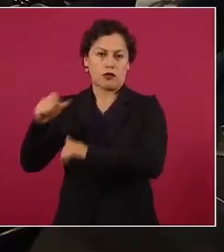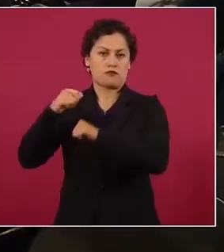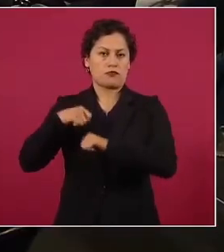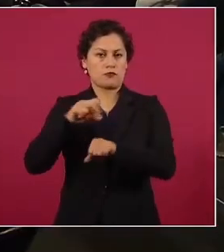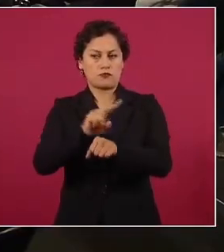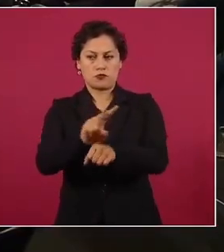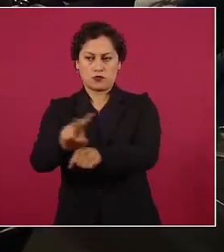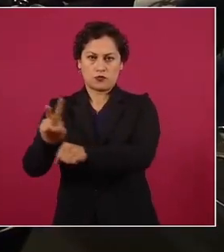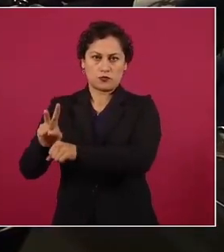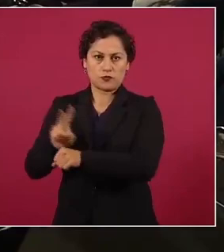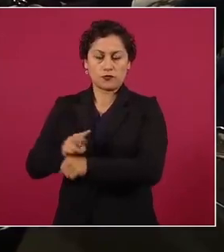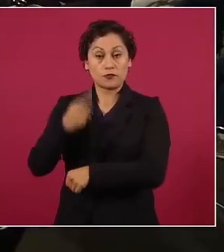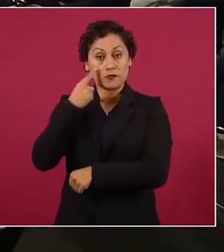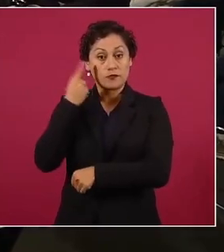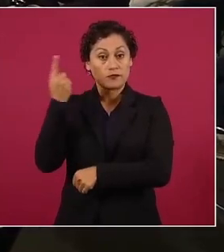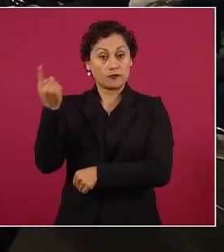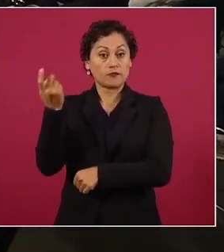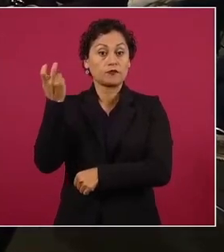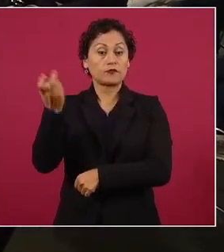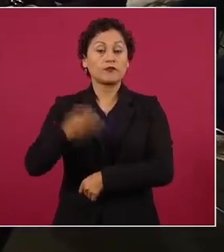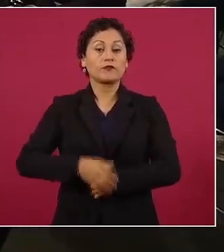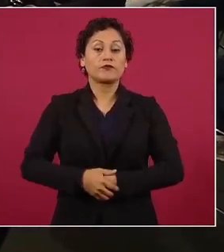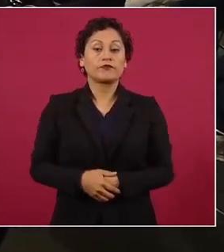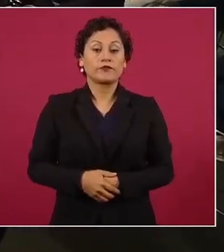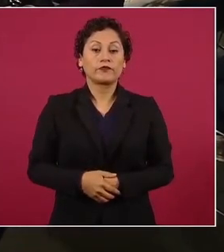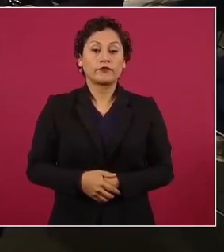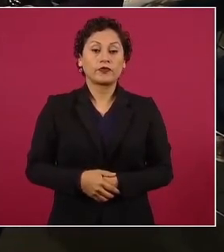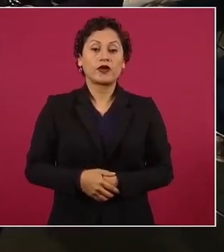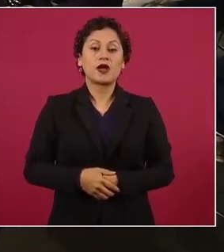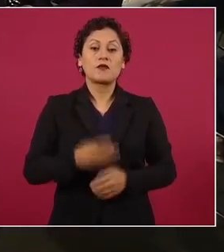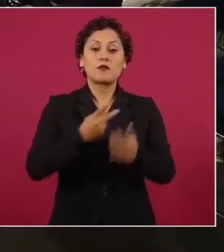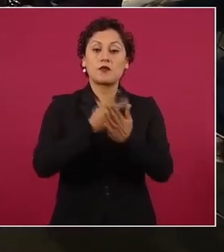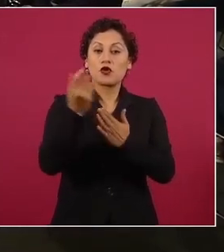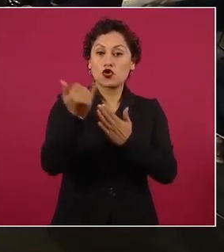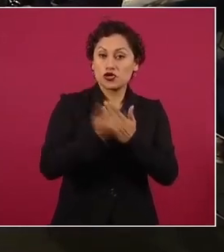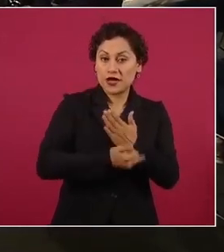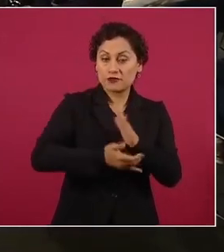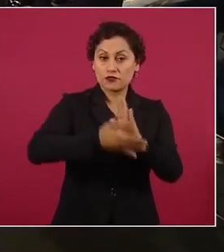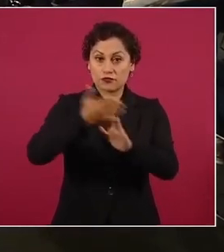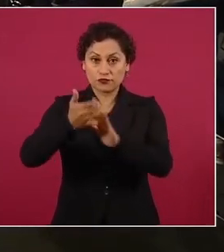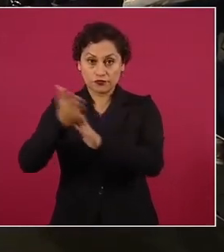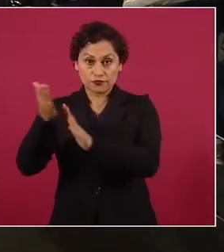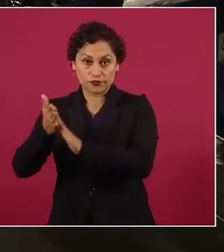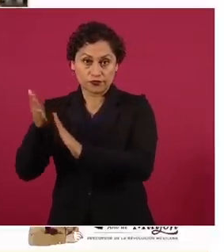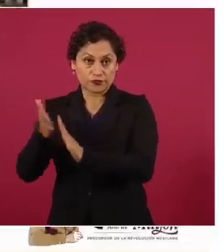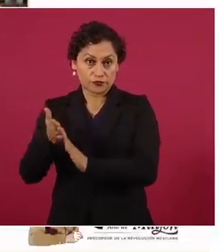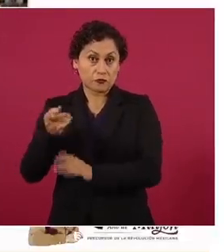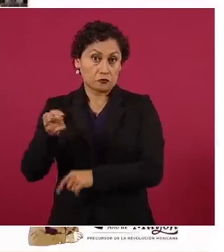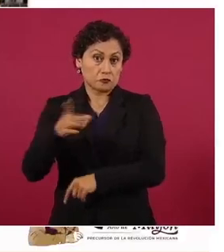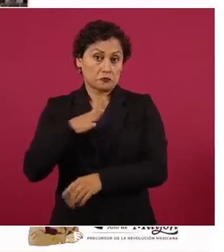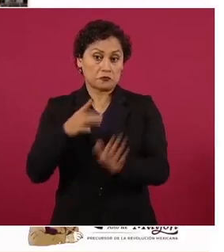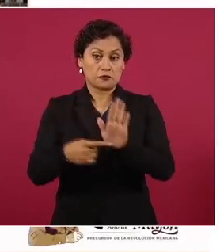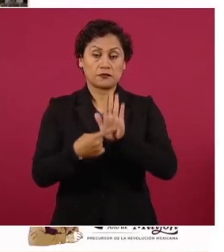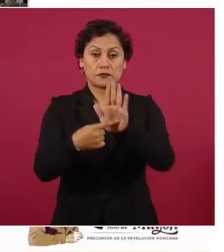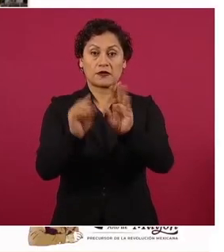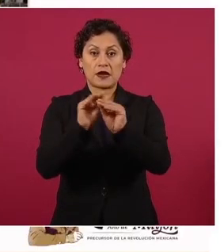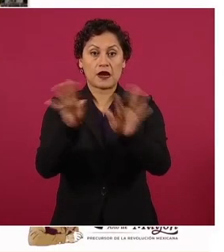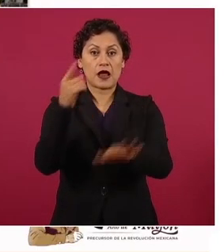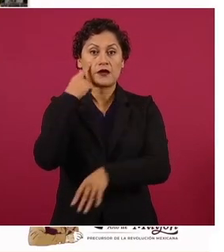los trazos del Tren Maya y también el desmentido del INA.